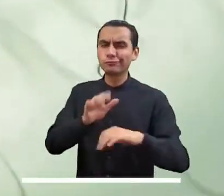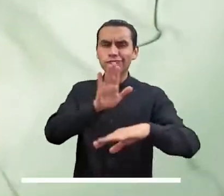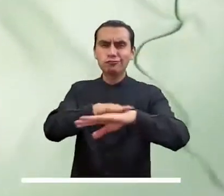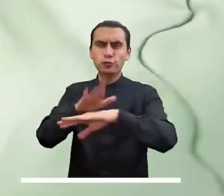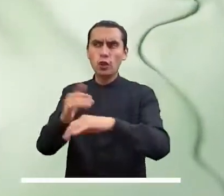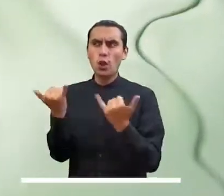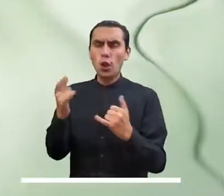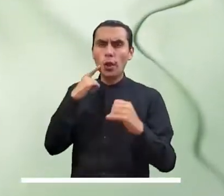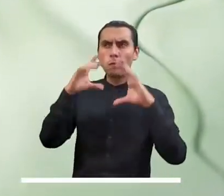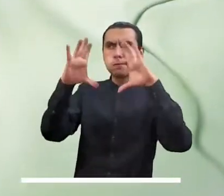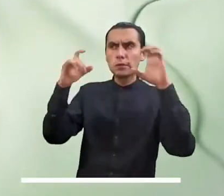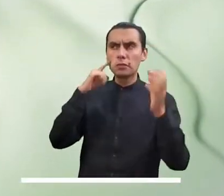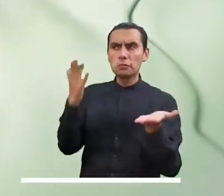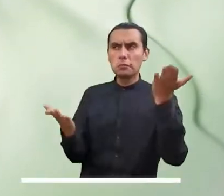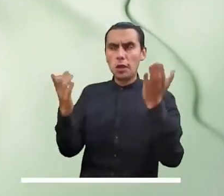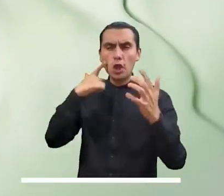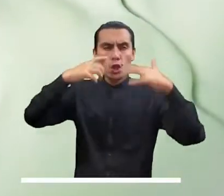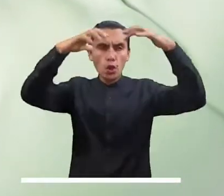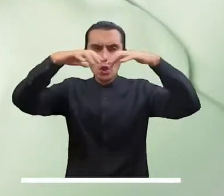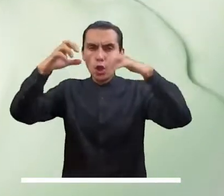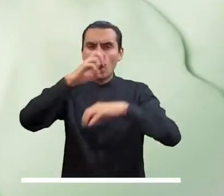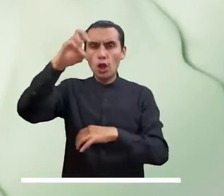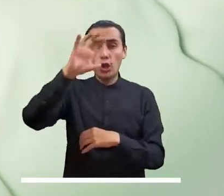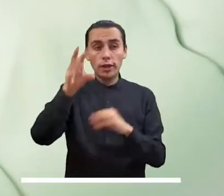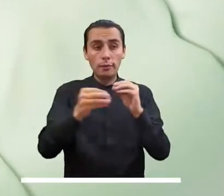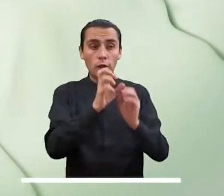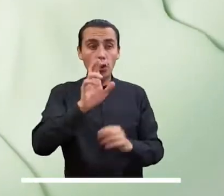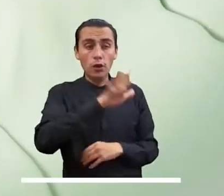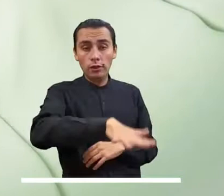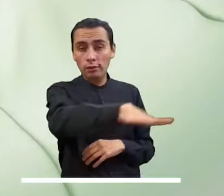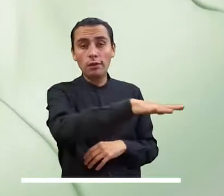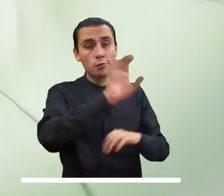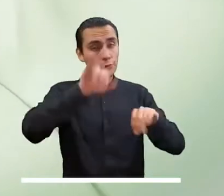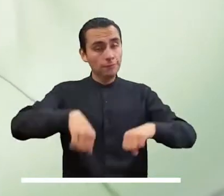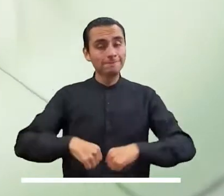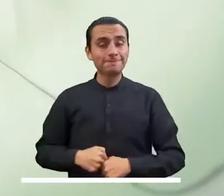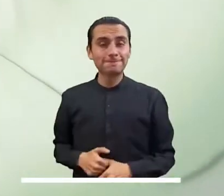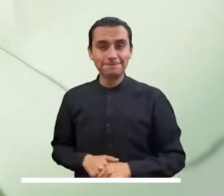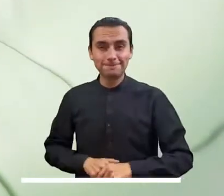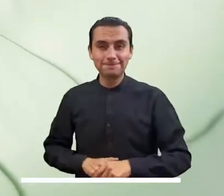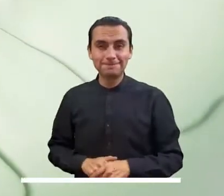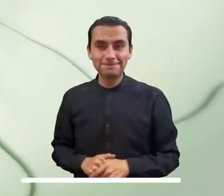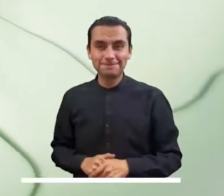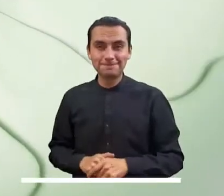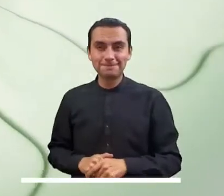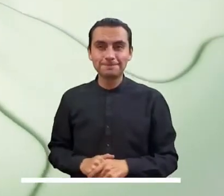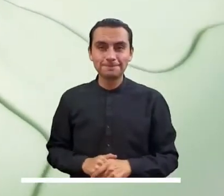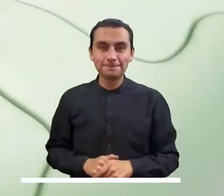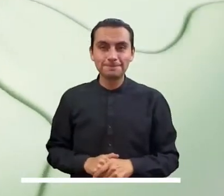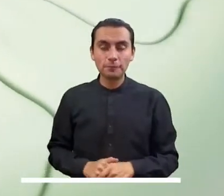Finalmente, la capital promete nubosidad variable y algunas lluvias en el norte y oriente de la ciudad.